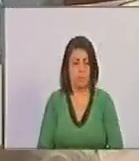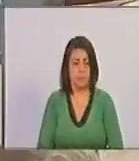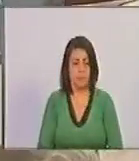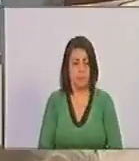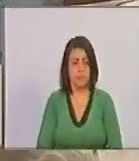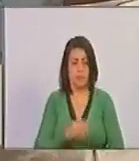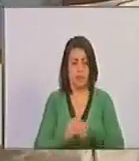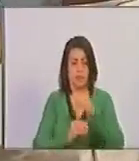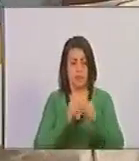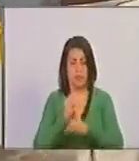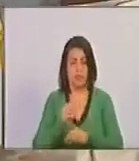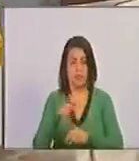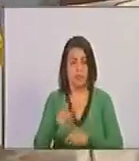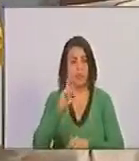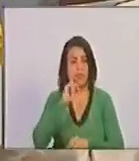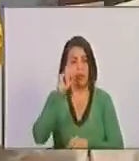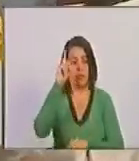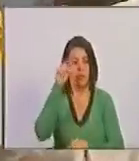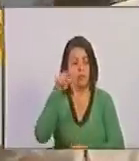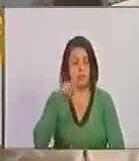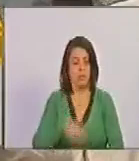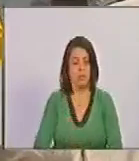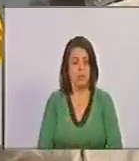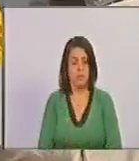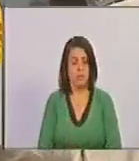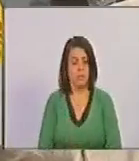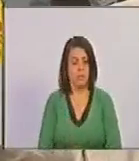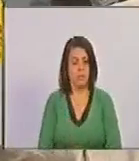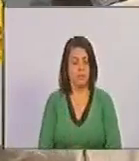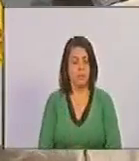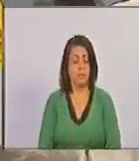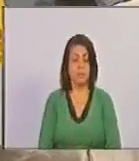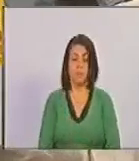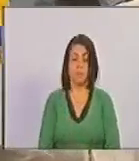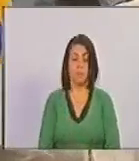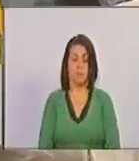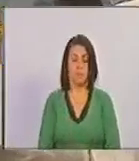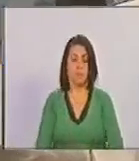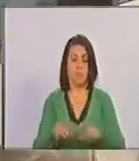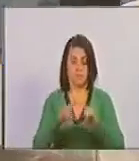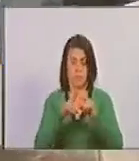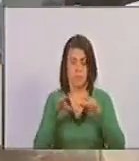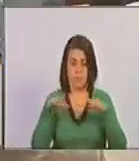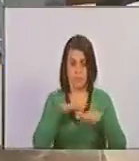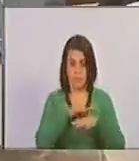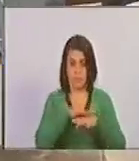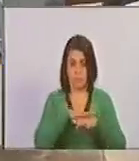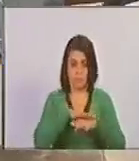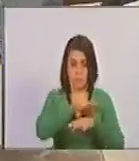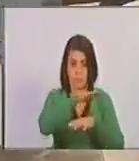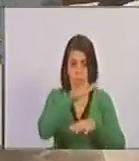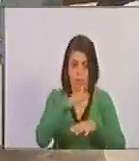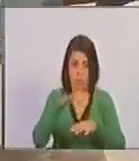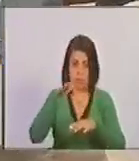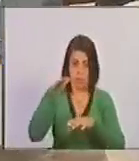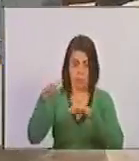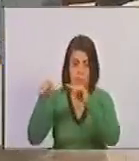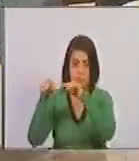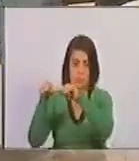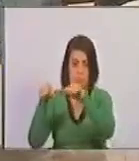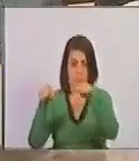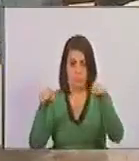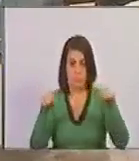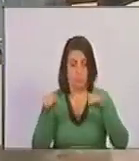crear aquel famoso canal transatlántico que vendría a ser